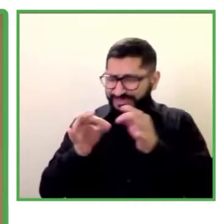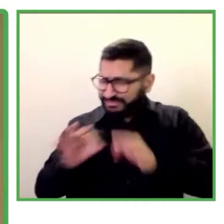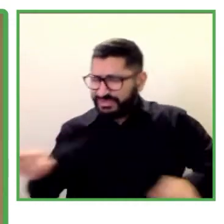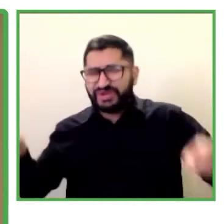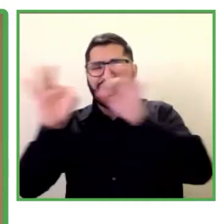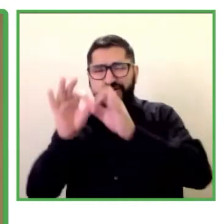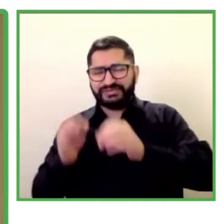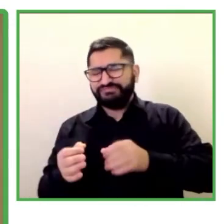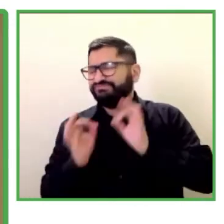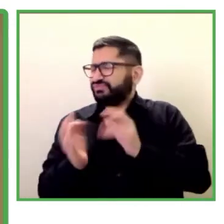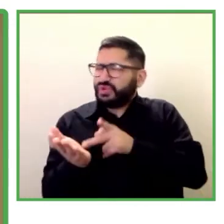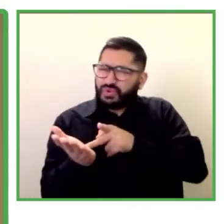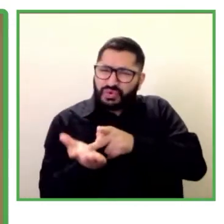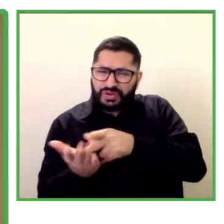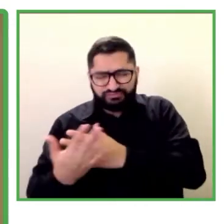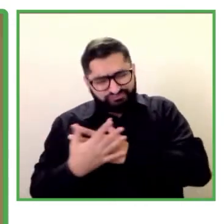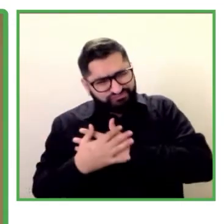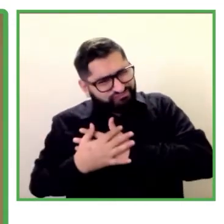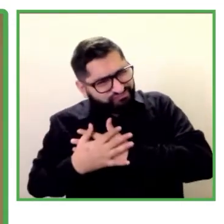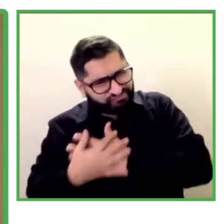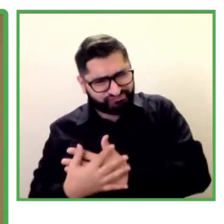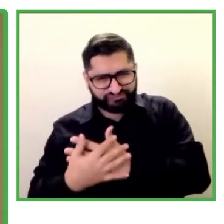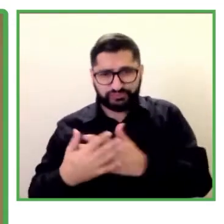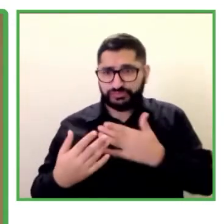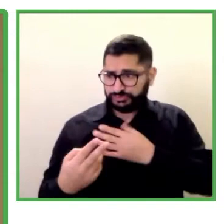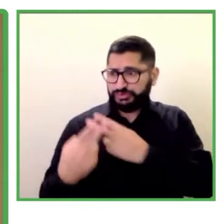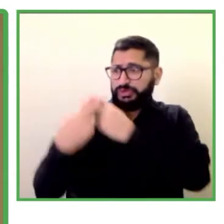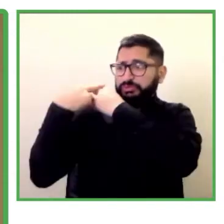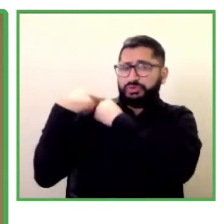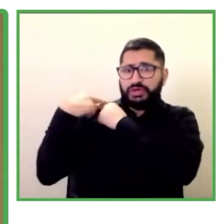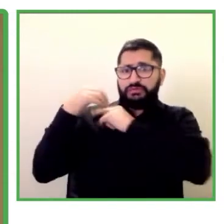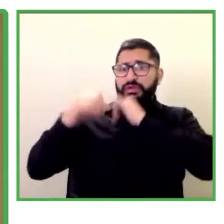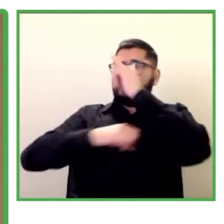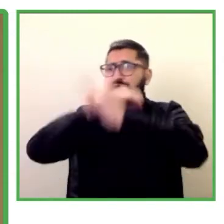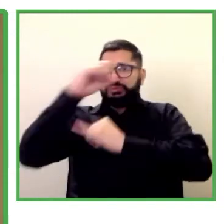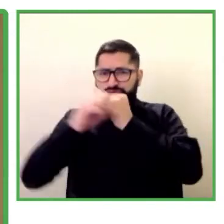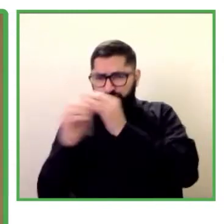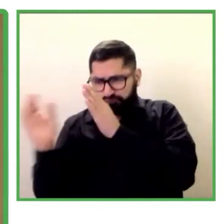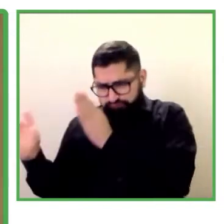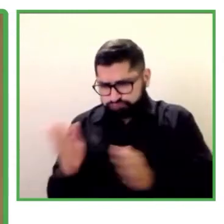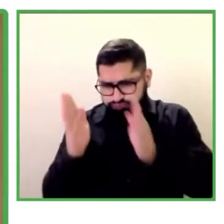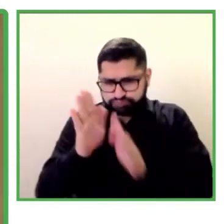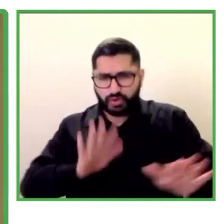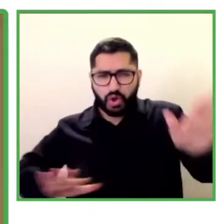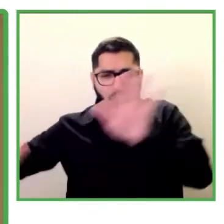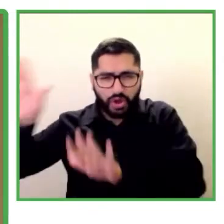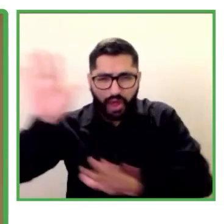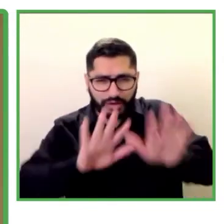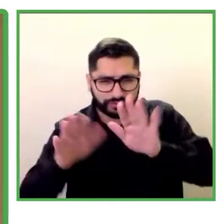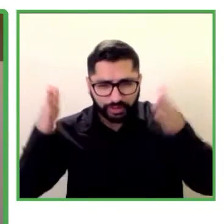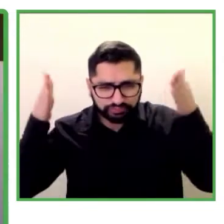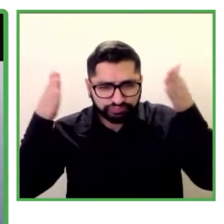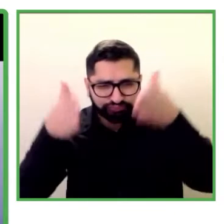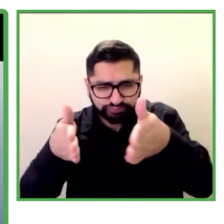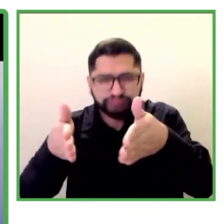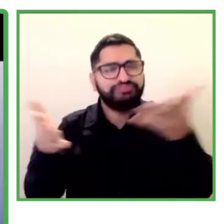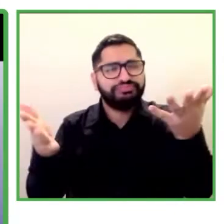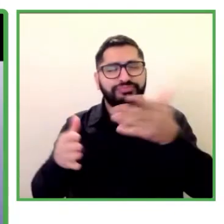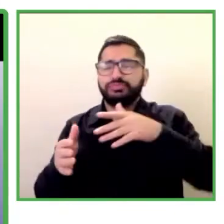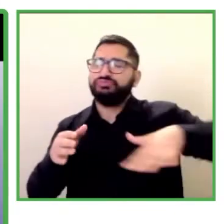promueve la protección social de los países iberoamericanos apoyar esta interesante iniciativa.